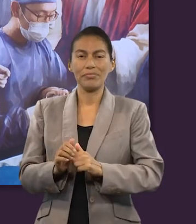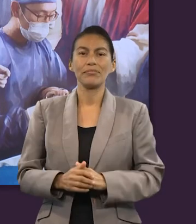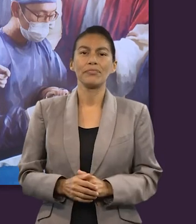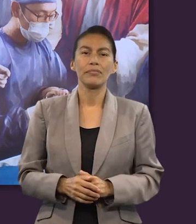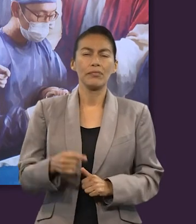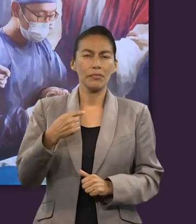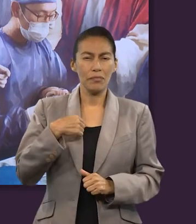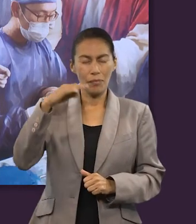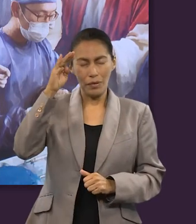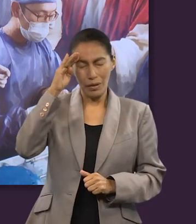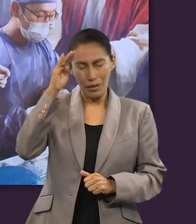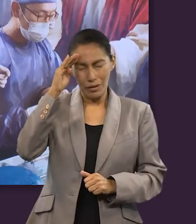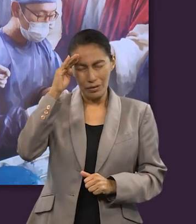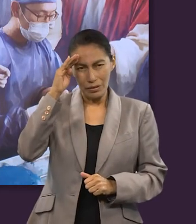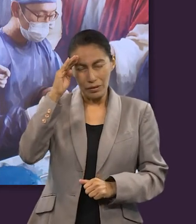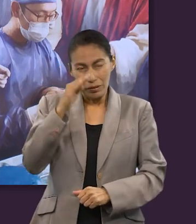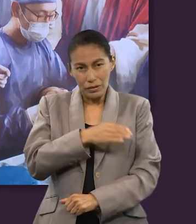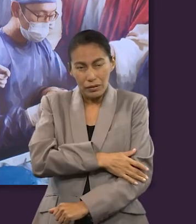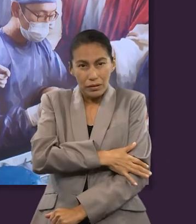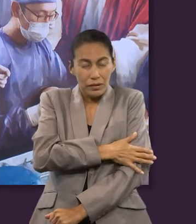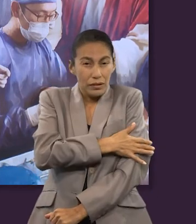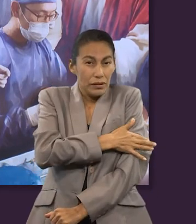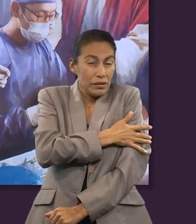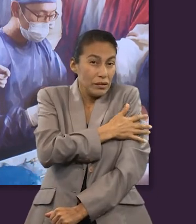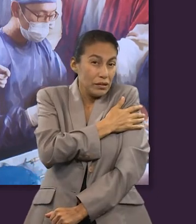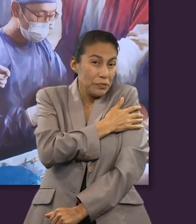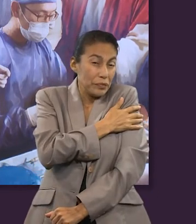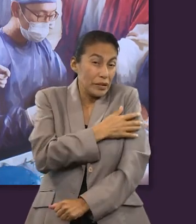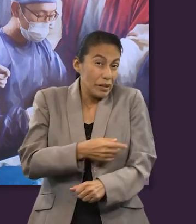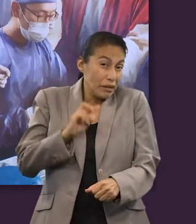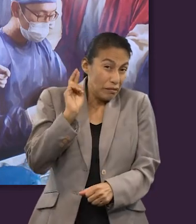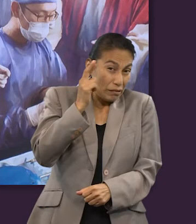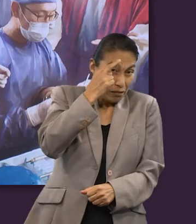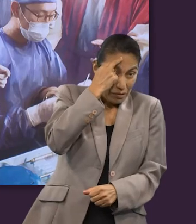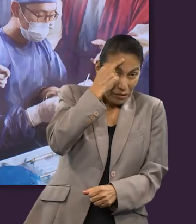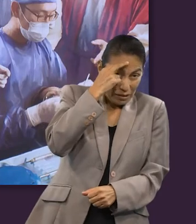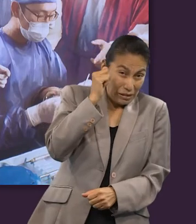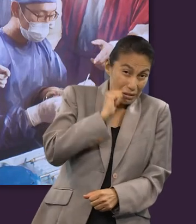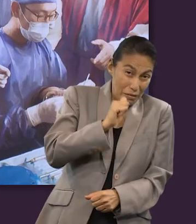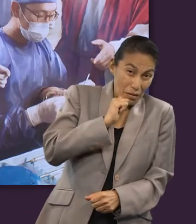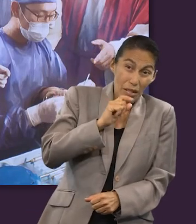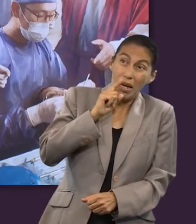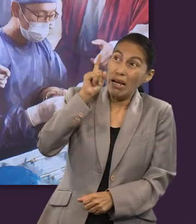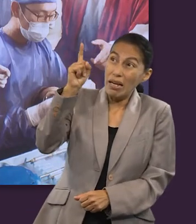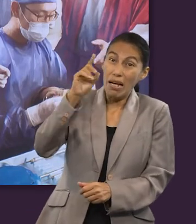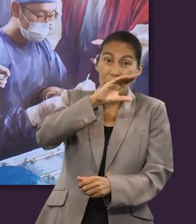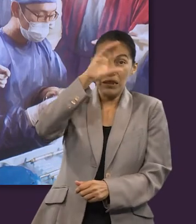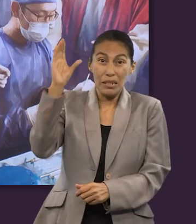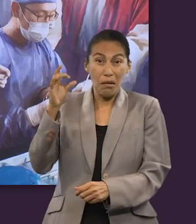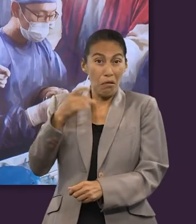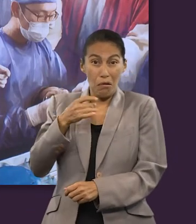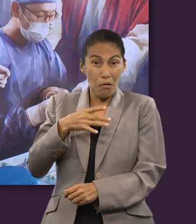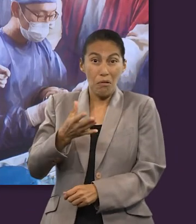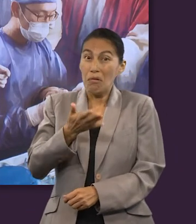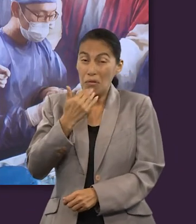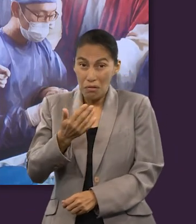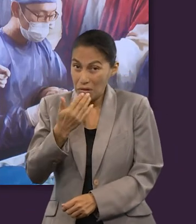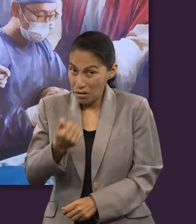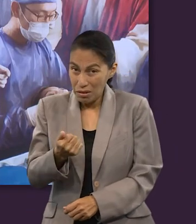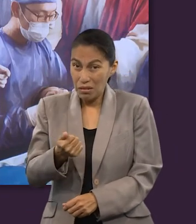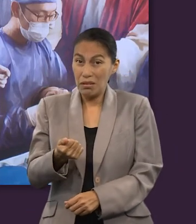que, al menos para mí personalmente, va a ser un recordatorio de que, a pesar de que en el cielo no hay dolor,